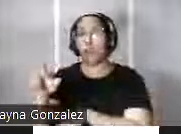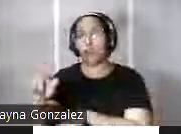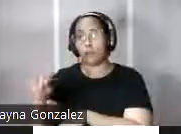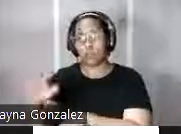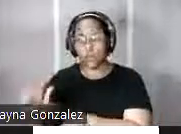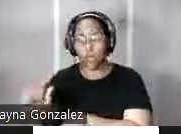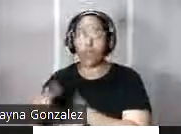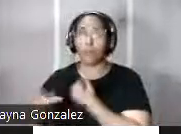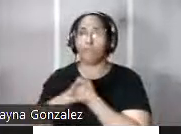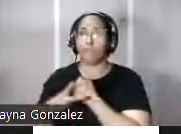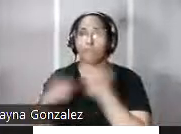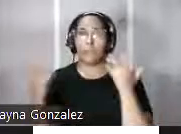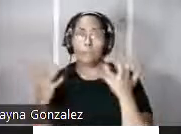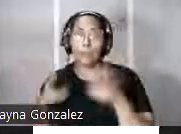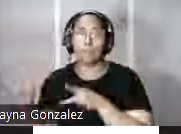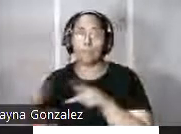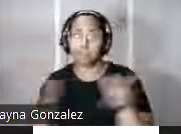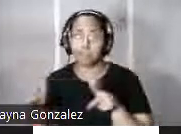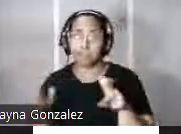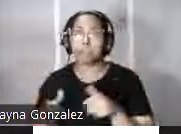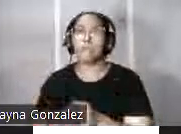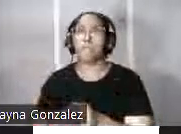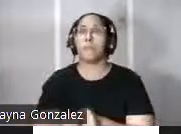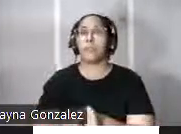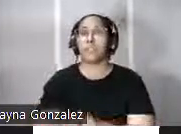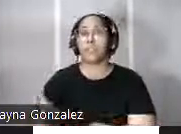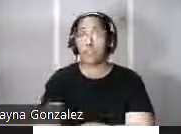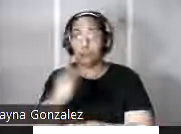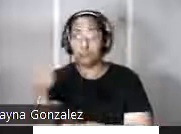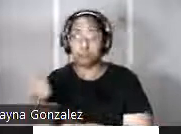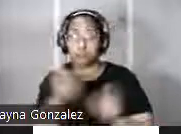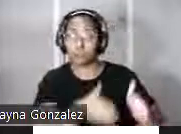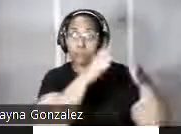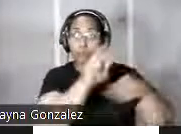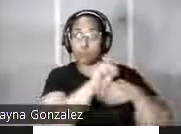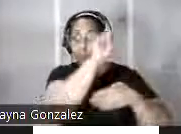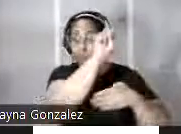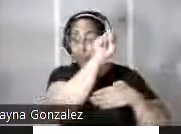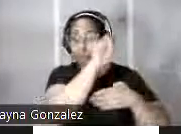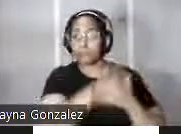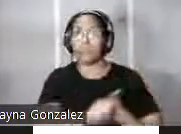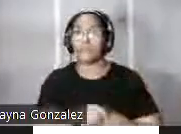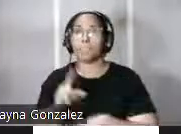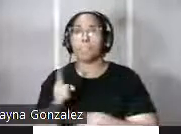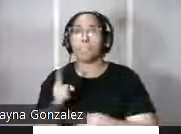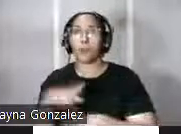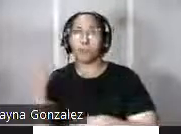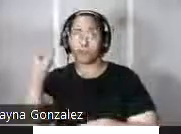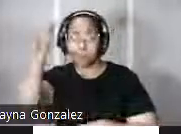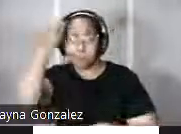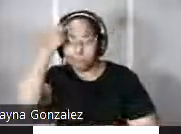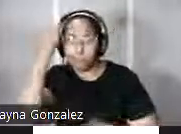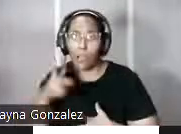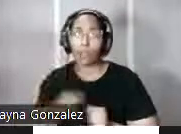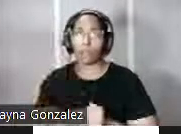almacenaban las municiones de guerra y los pretrechos y la torre norte o torre del homenaje donde los gobernadores juraban fidelidad